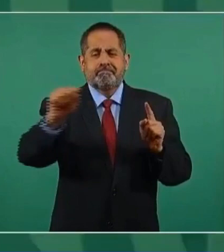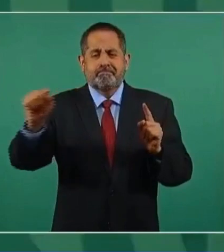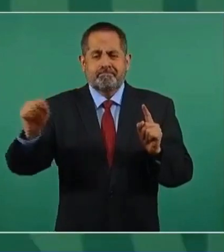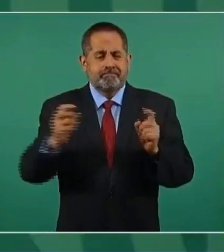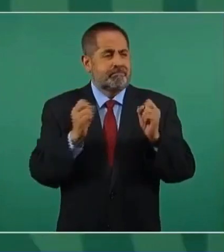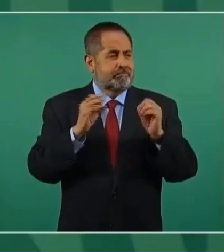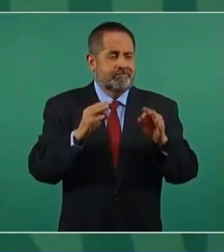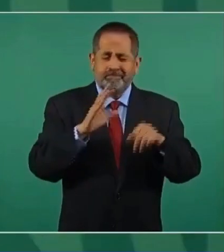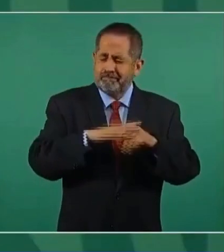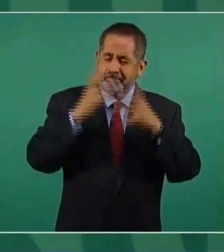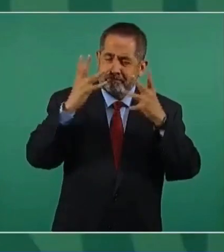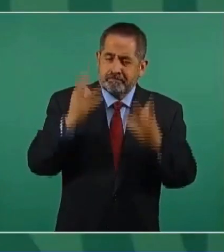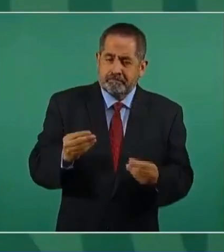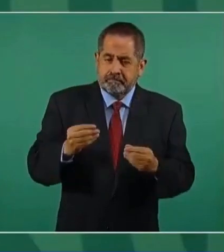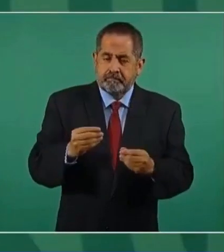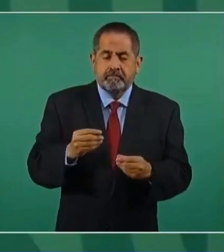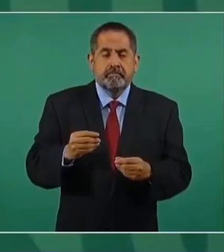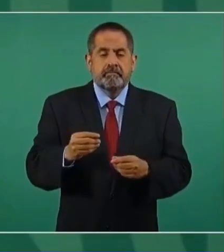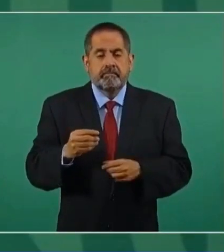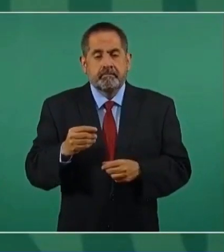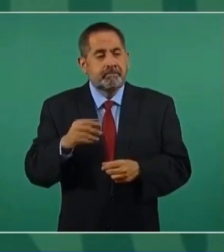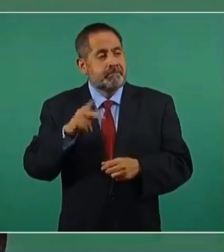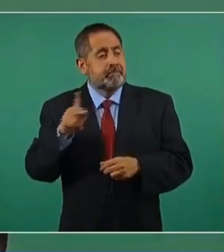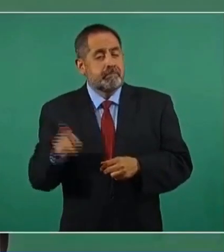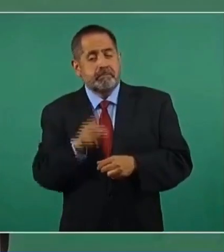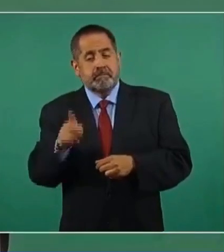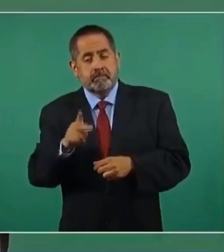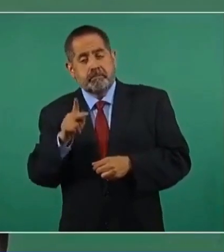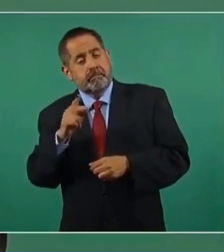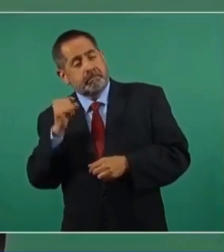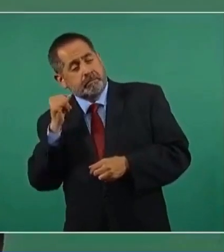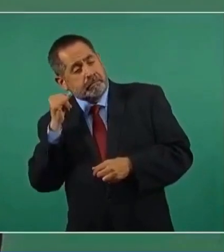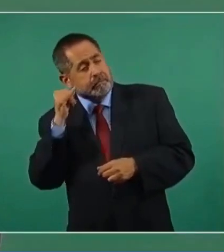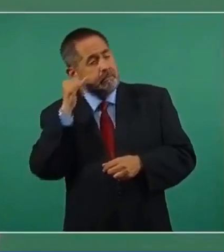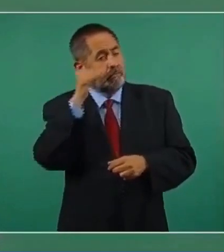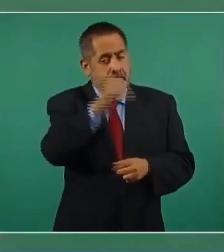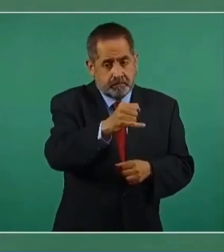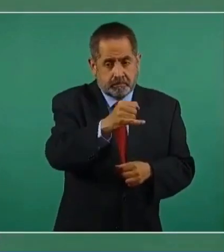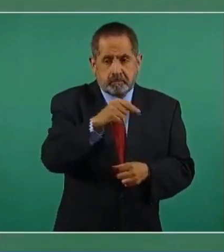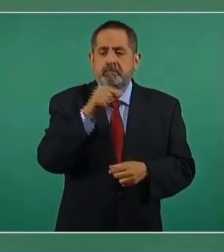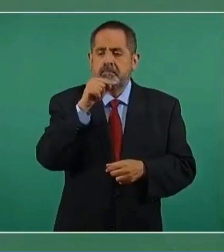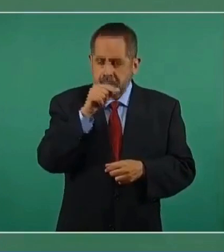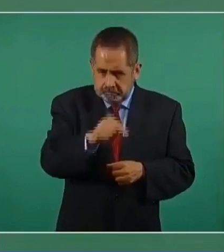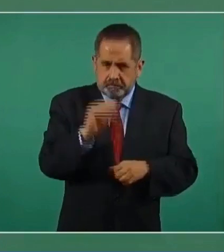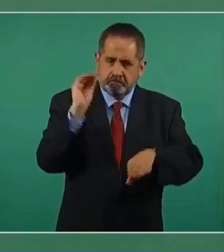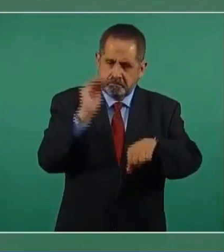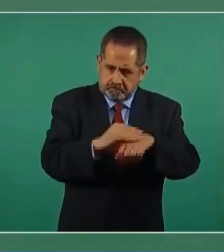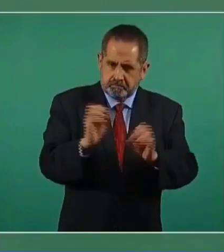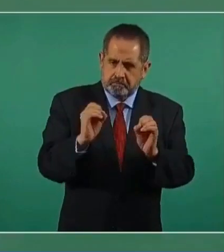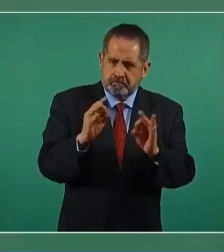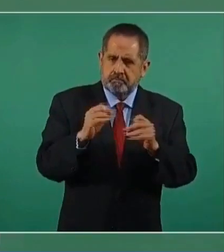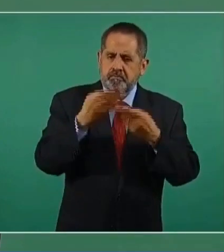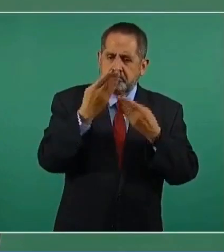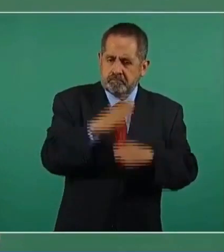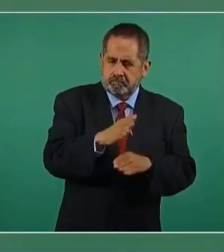en el país, en los pueblos más apartados, para que la gente pueda